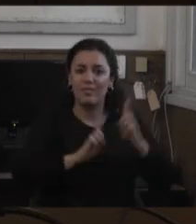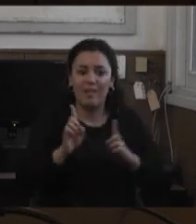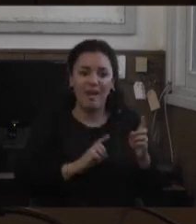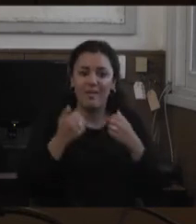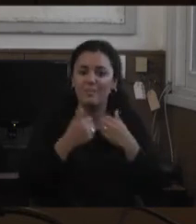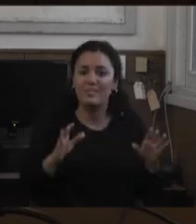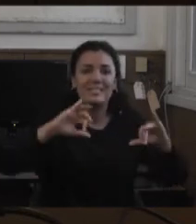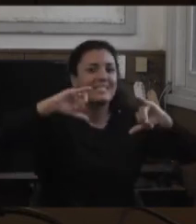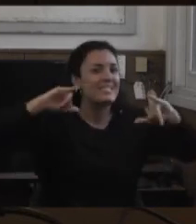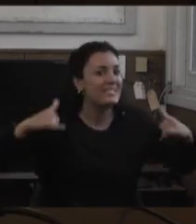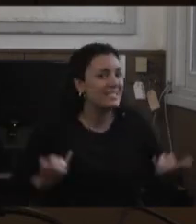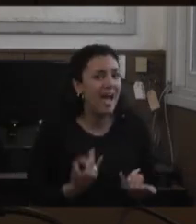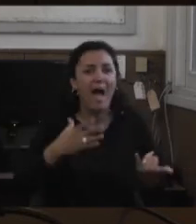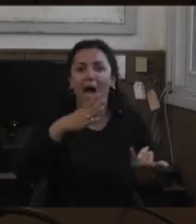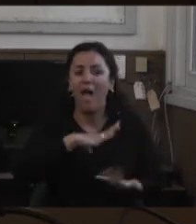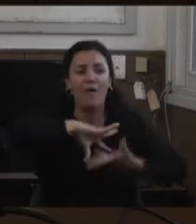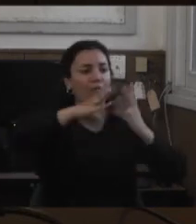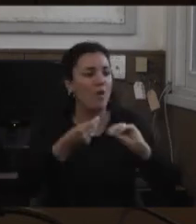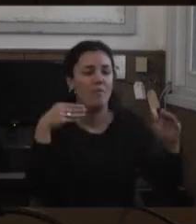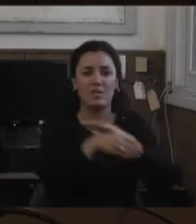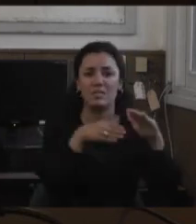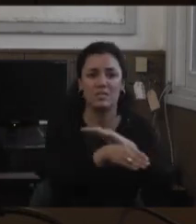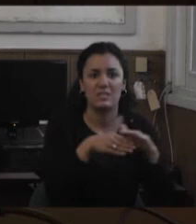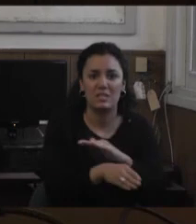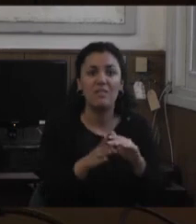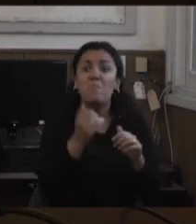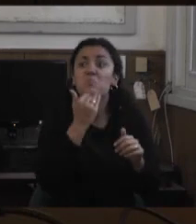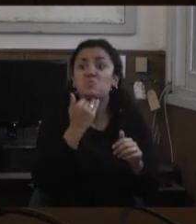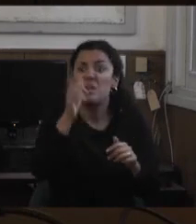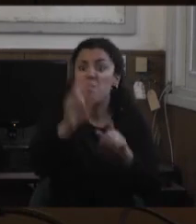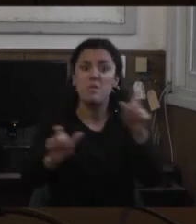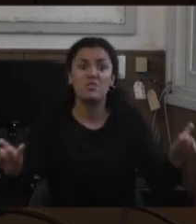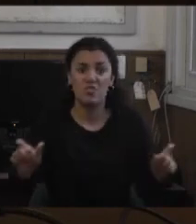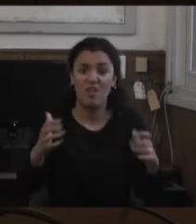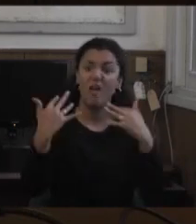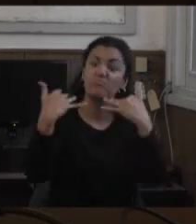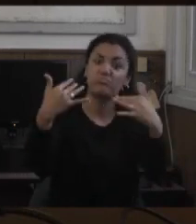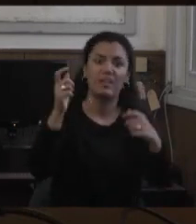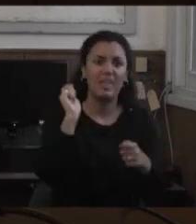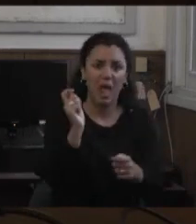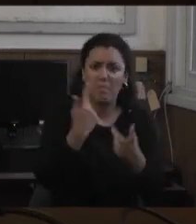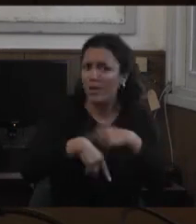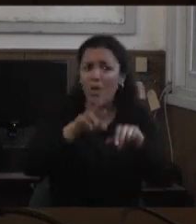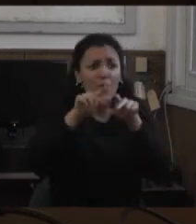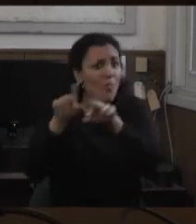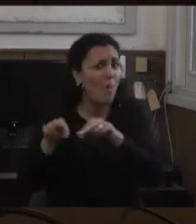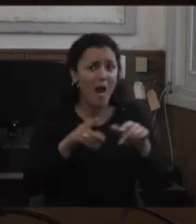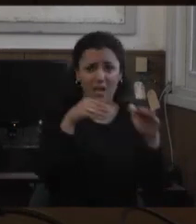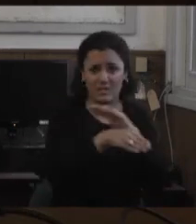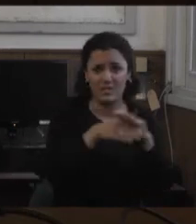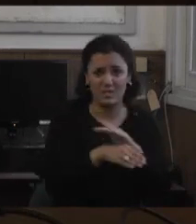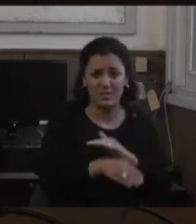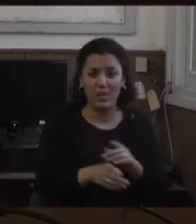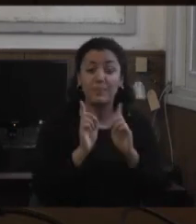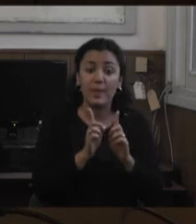a tener formato accesible aunque no sepamos quién es el público poder articular y transversalizar con otros sectores y